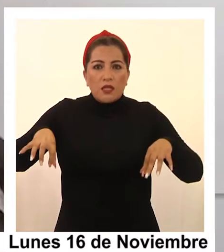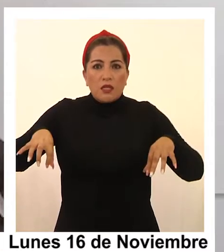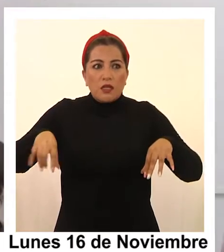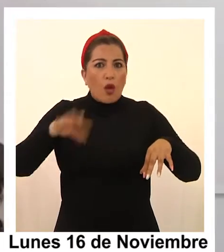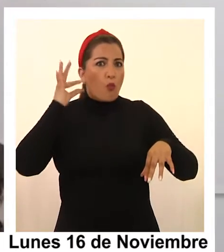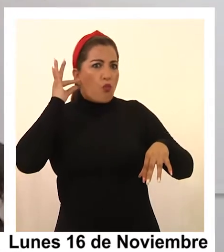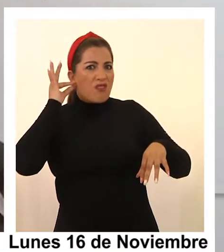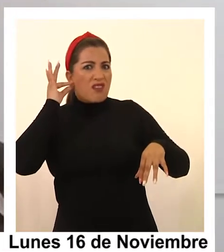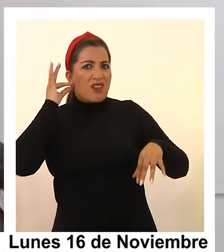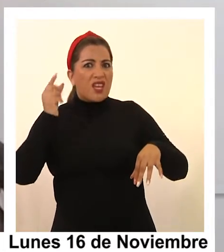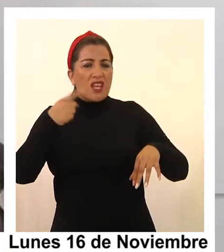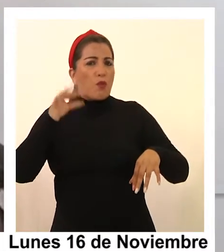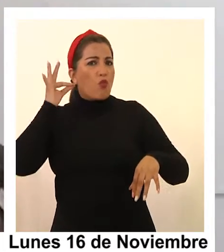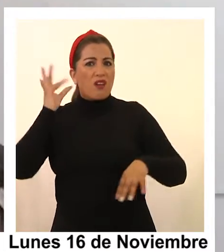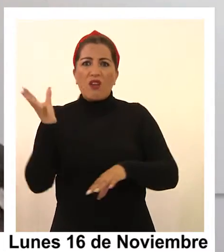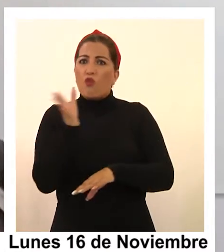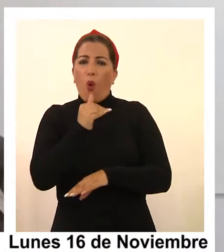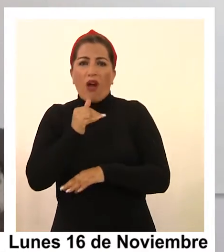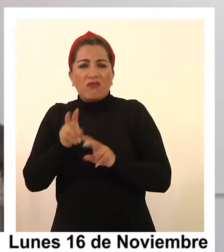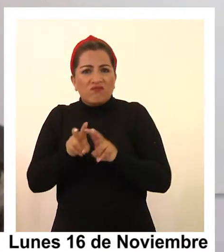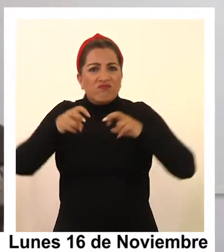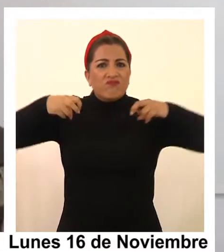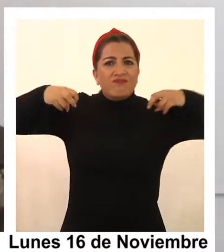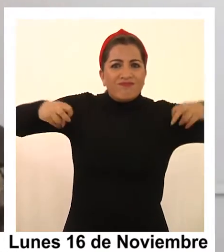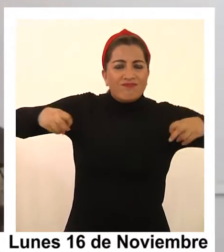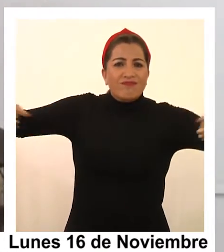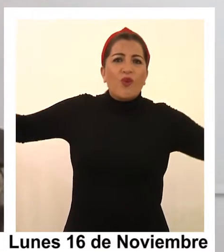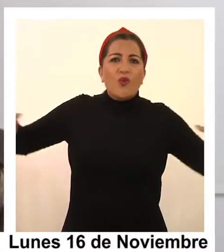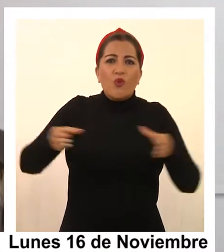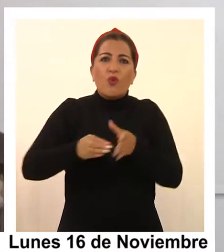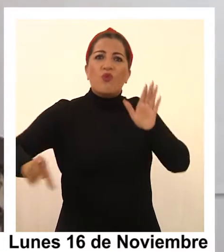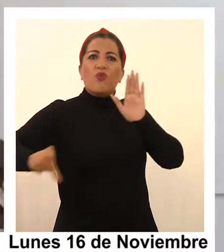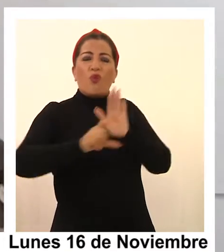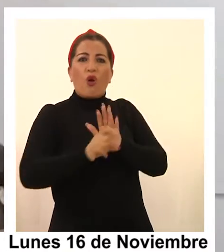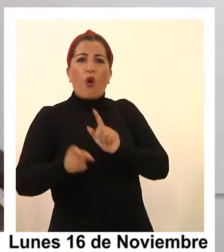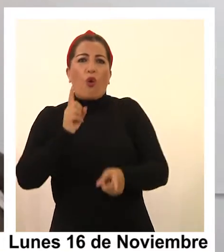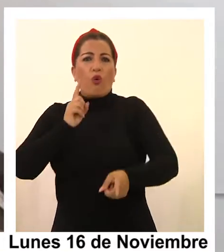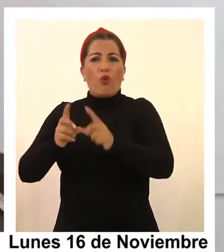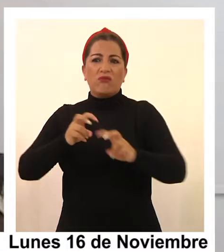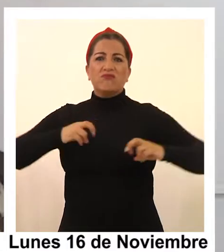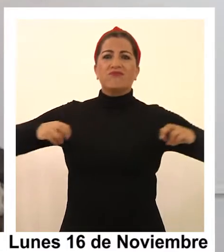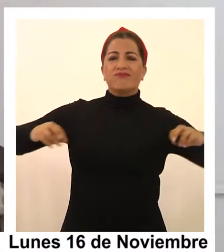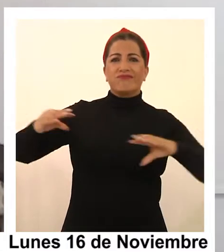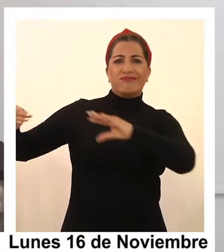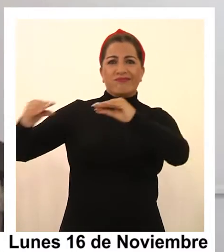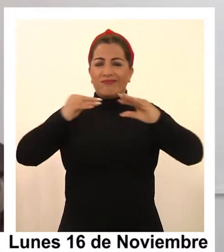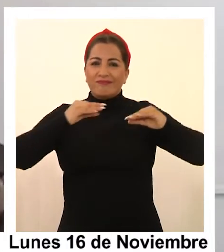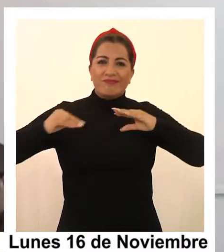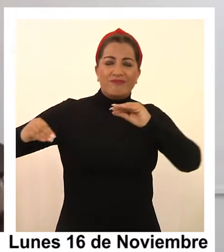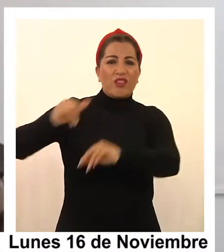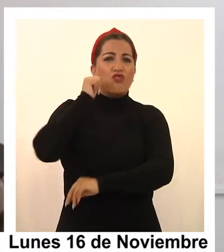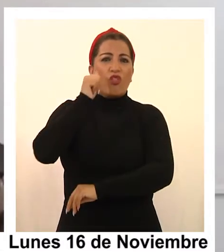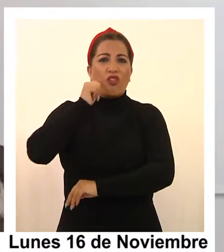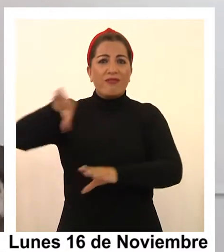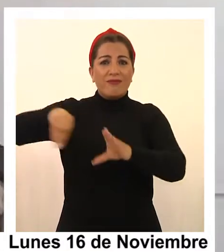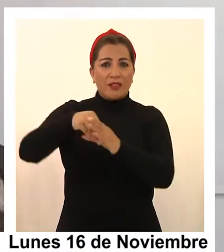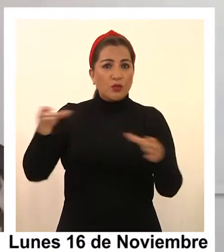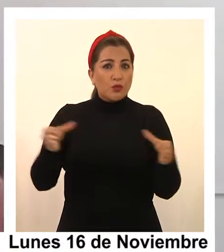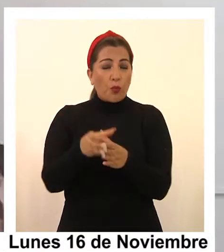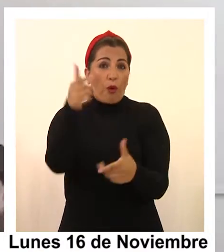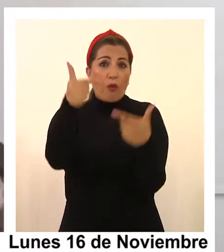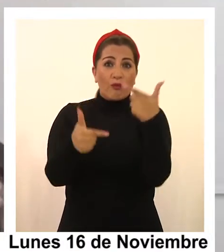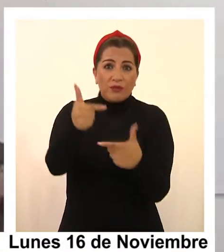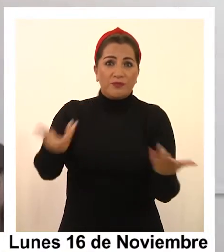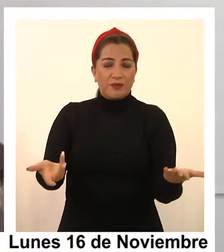somos la mitad de la población y no estemos en la mesa. No estemos en la mesa, ¿no es cierto?, en el debate, en el qué hacer